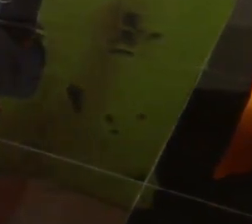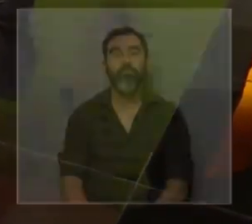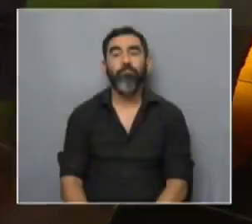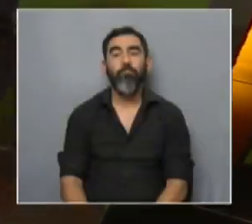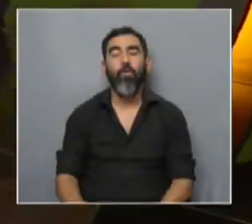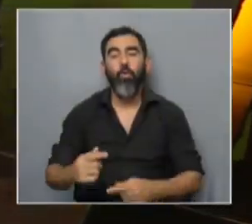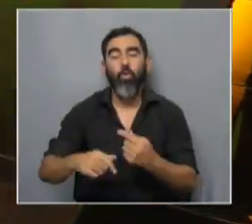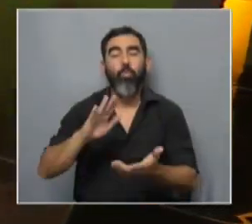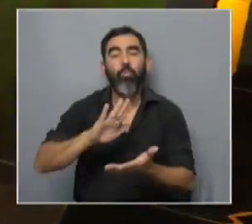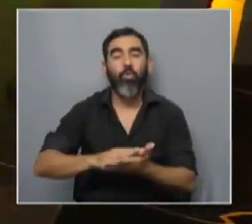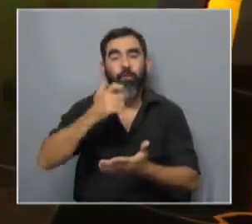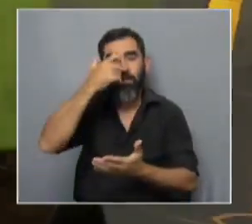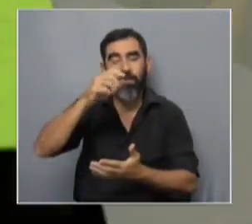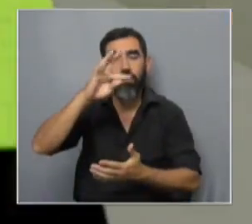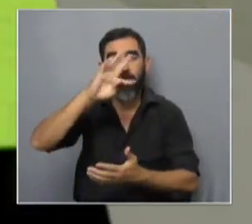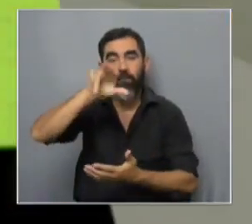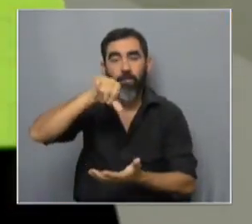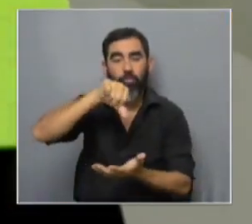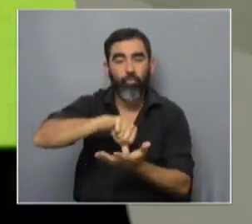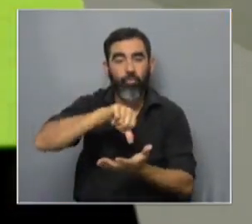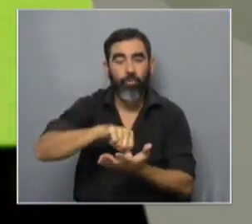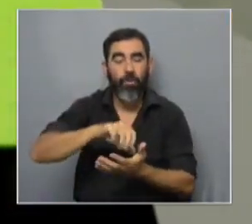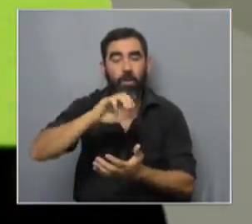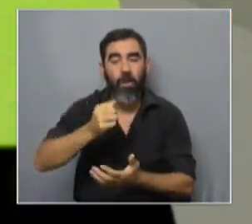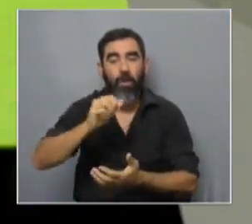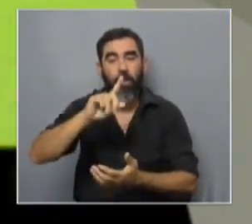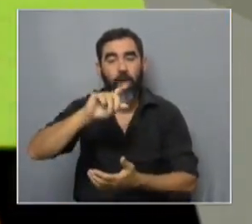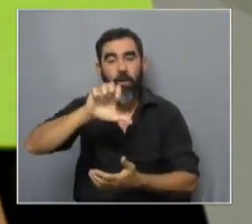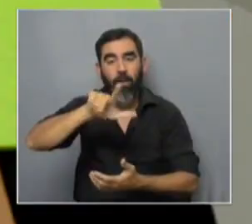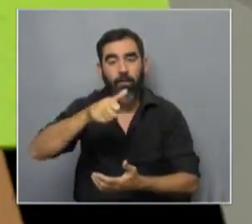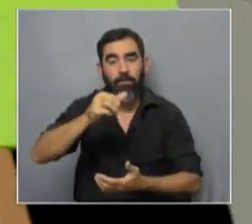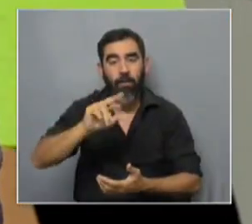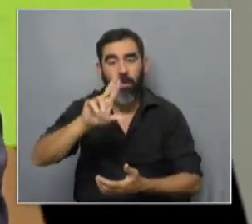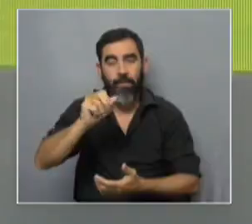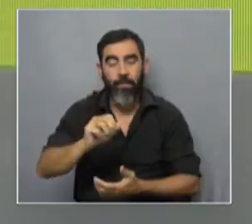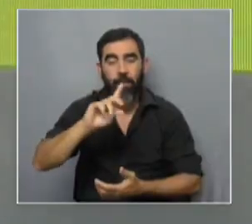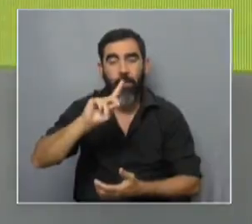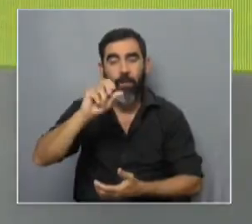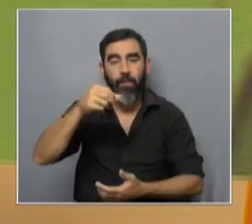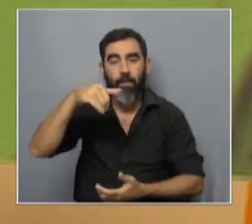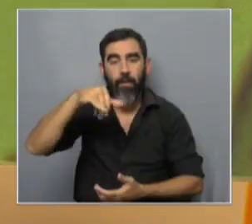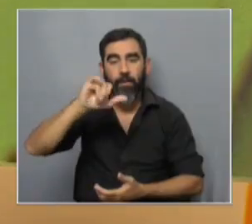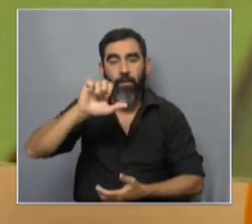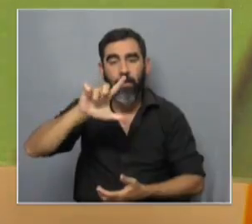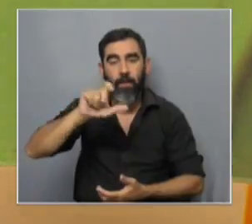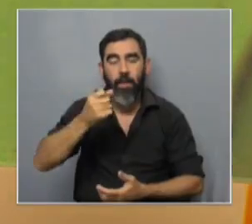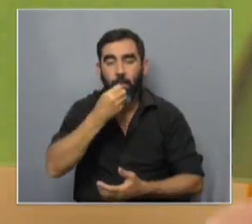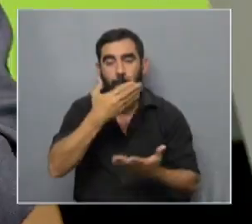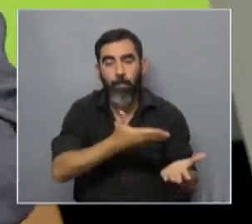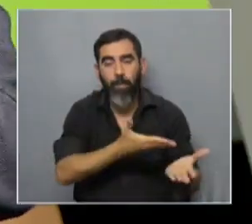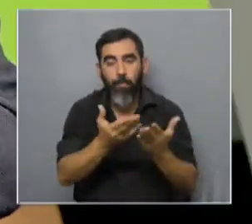seguimos en sobre ciencia en TV Ciudad Alexandra Perrone Daniela Gilson como se va bienvenidas hola buenas noches yo